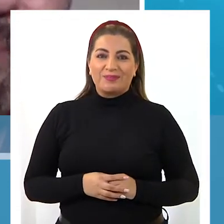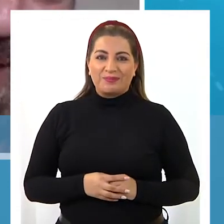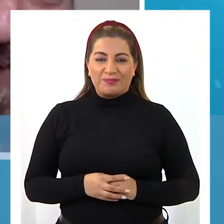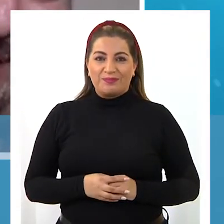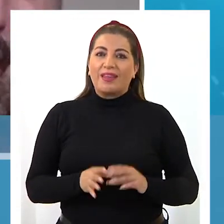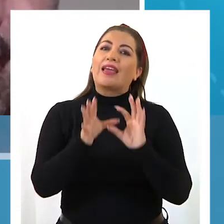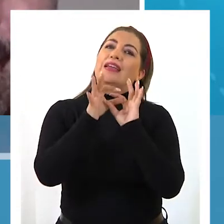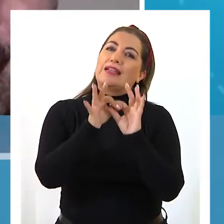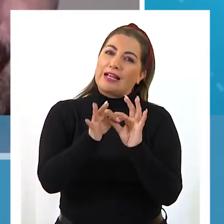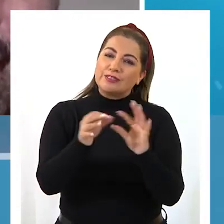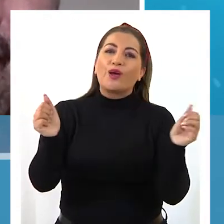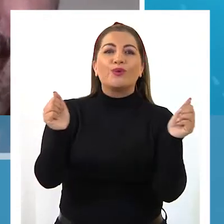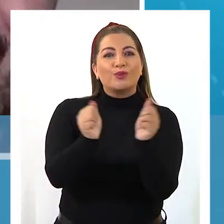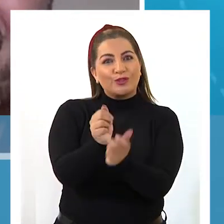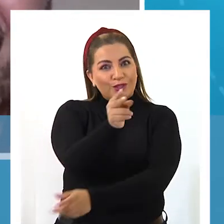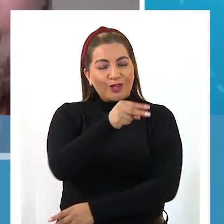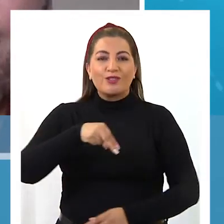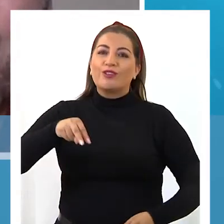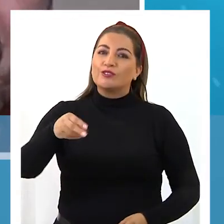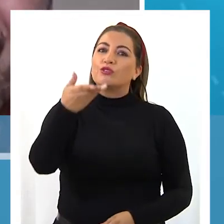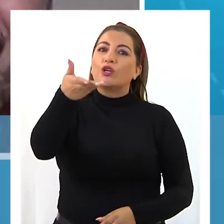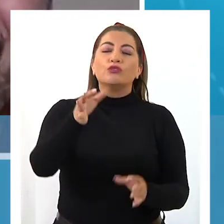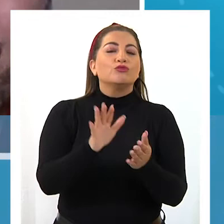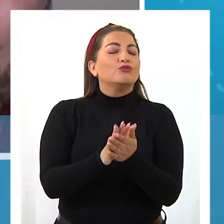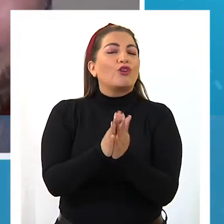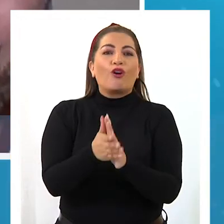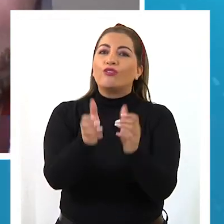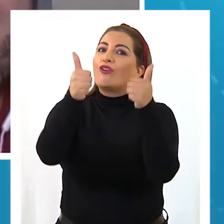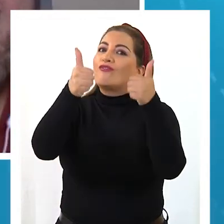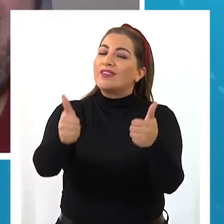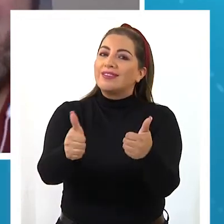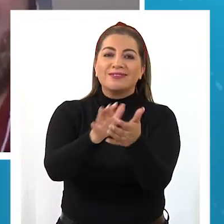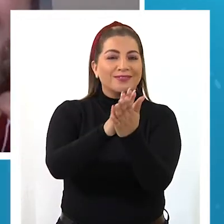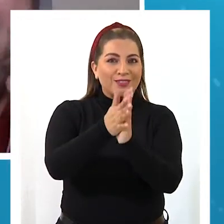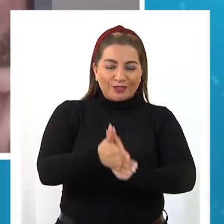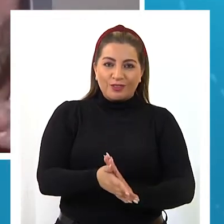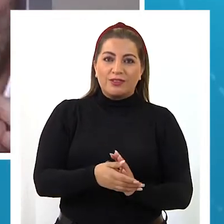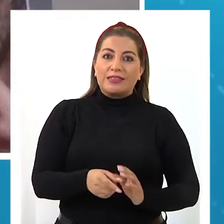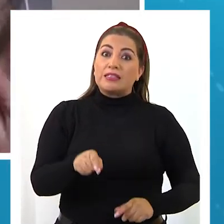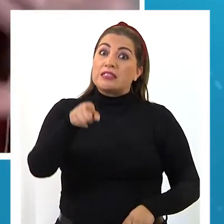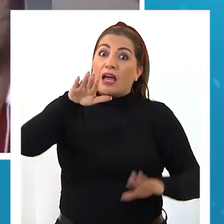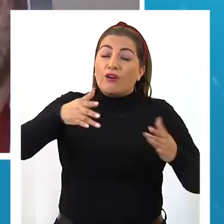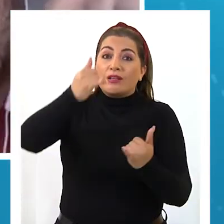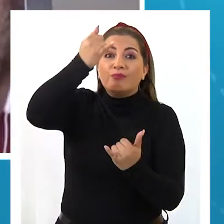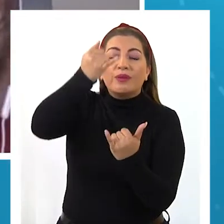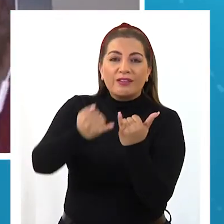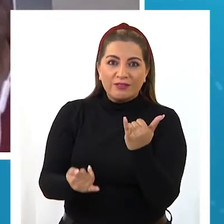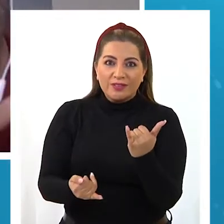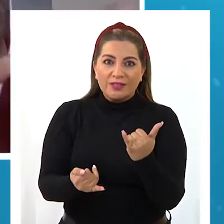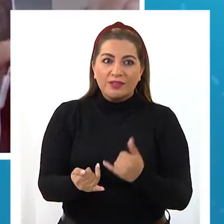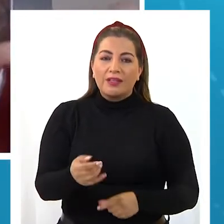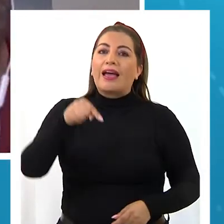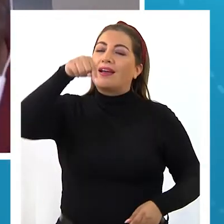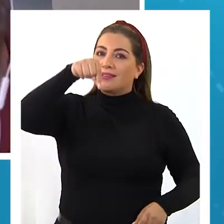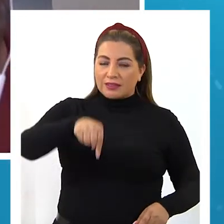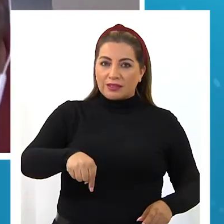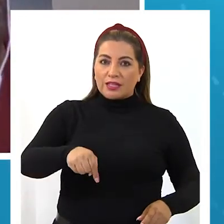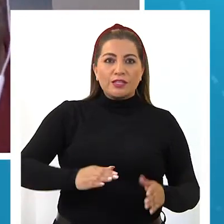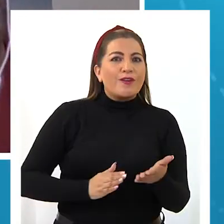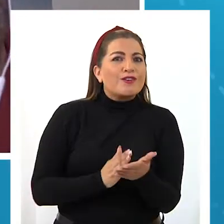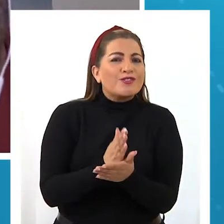Gracias por haber estado con nosotros. Que les vaya sumamente bien en todo. Y para terminar, de acá entonces